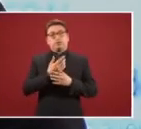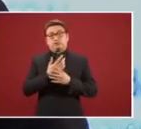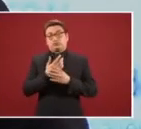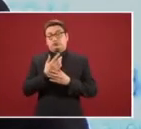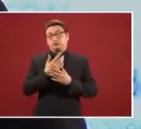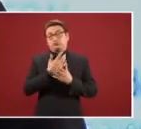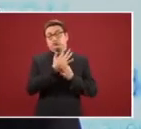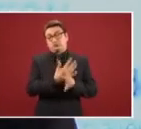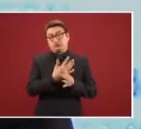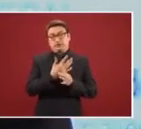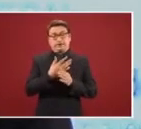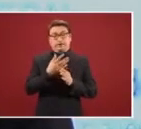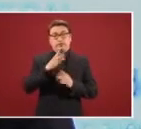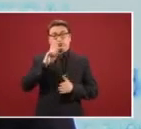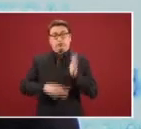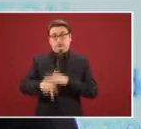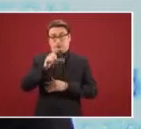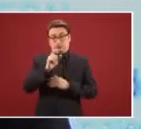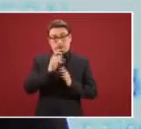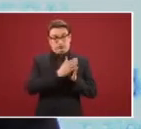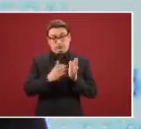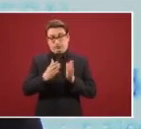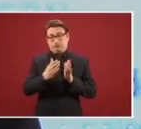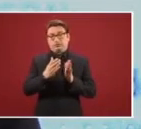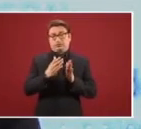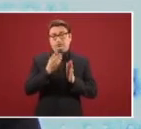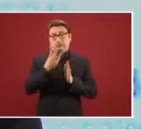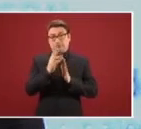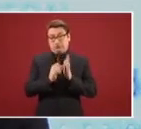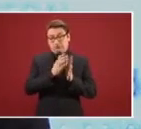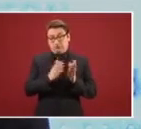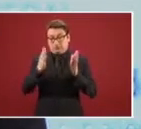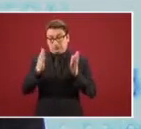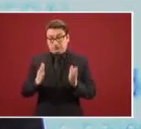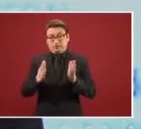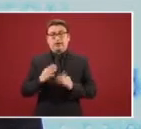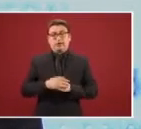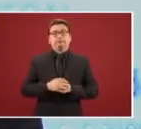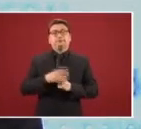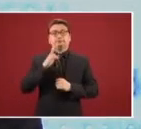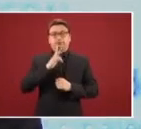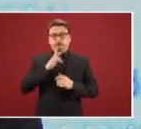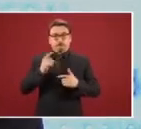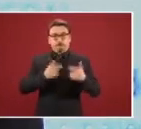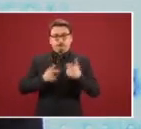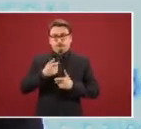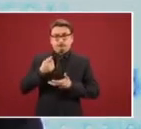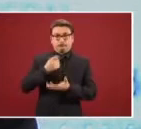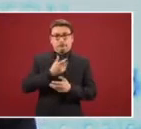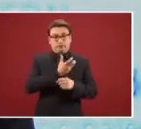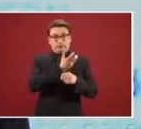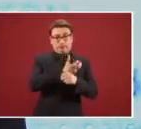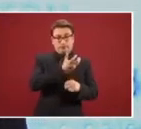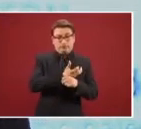como decía yo, el primer trimestre del 2020 contar con las decisiones de inversión tanto de los Estados